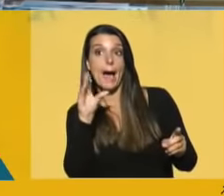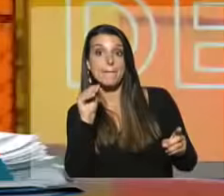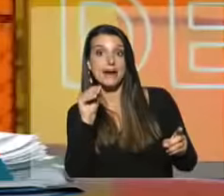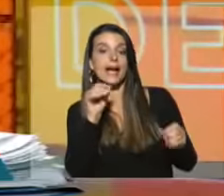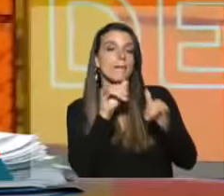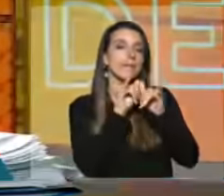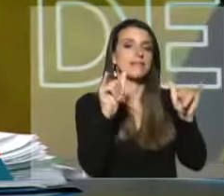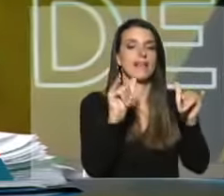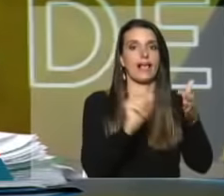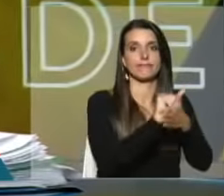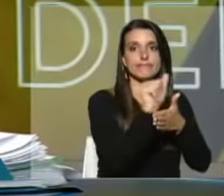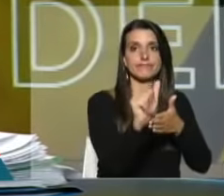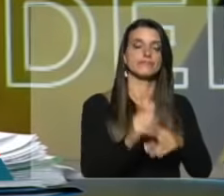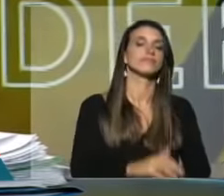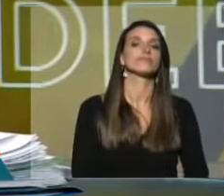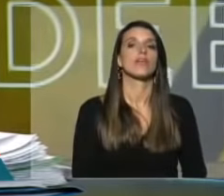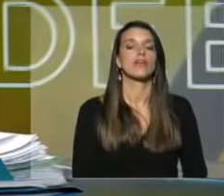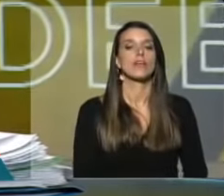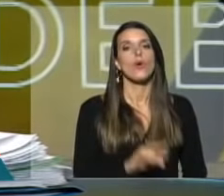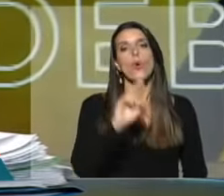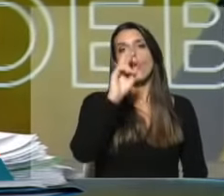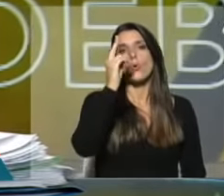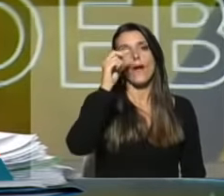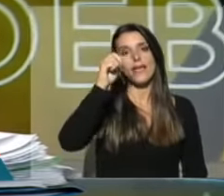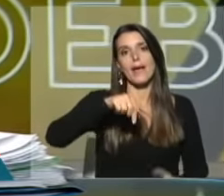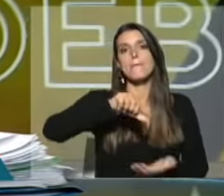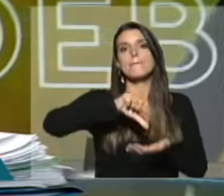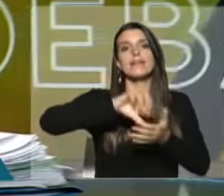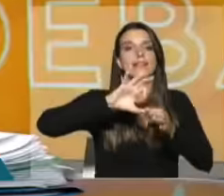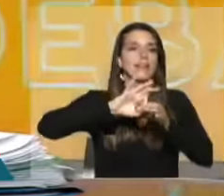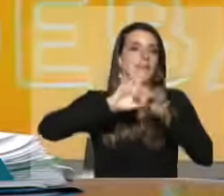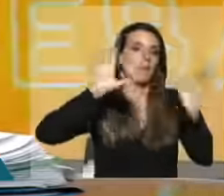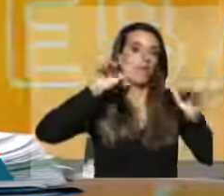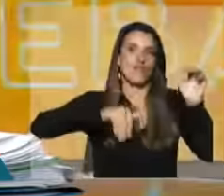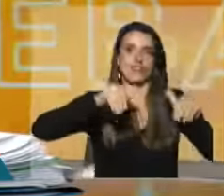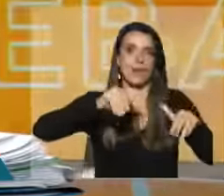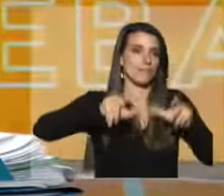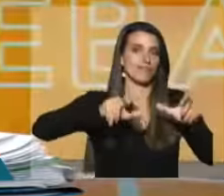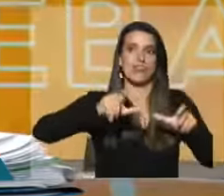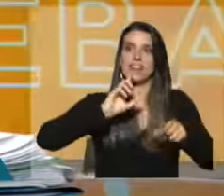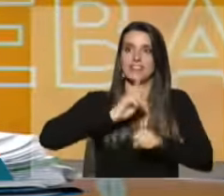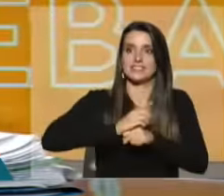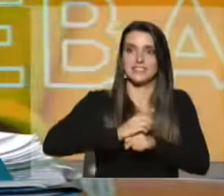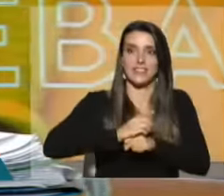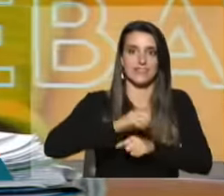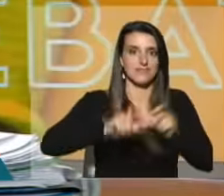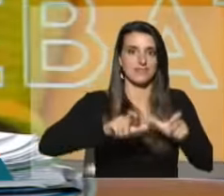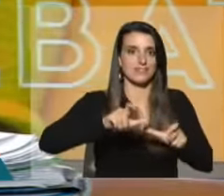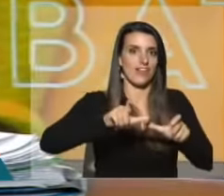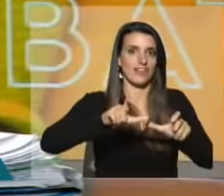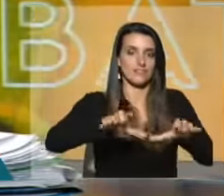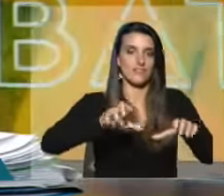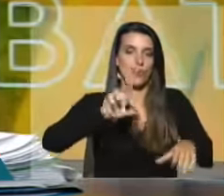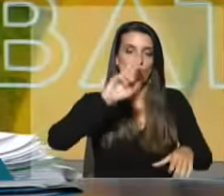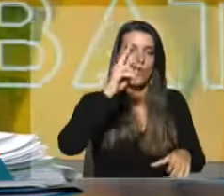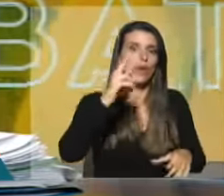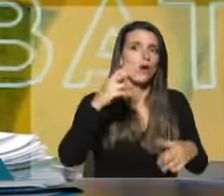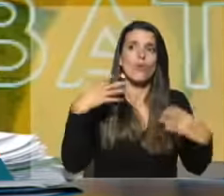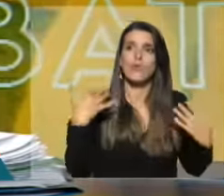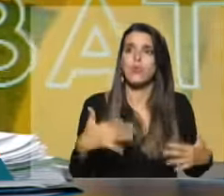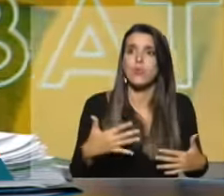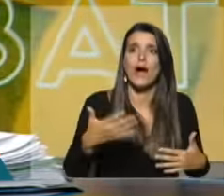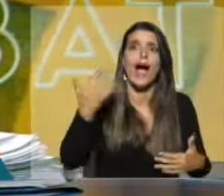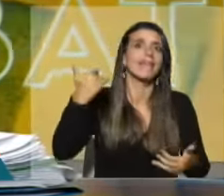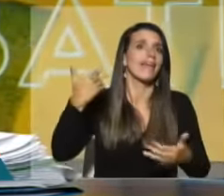dar su mensaje. El Uruguay es un país democrático. El pueblo uruguayo es democrático. Nos costó sangre, sudor y